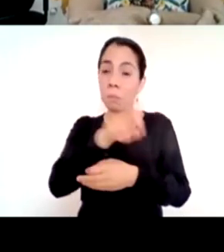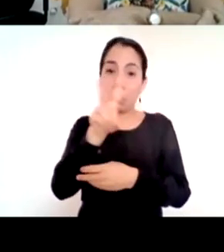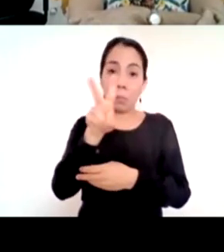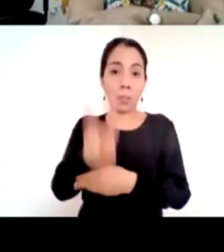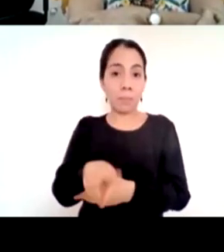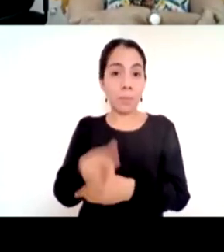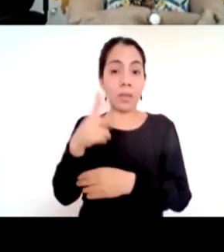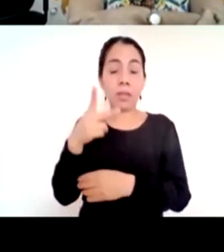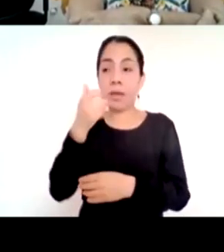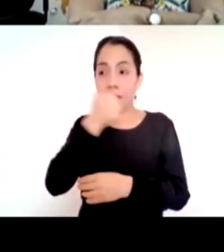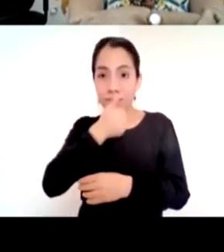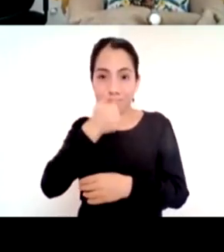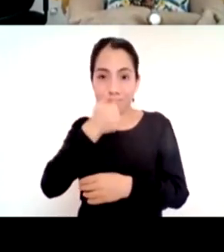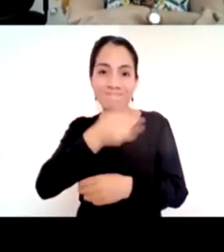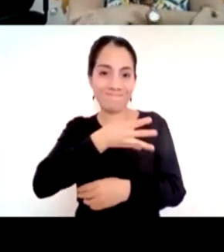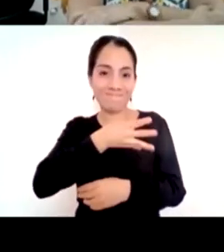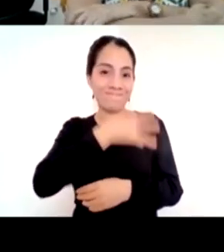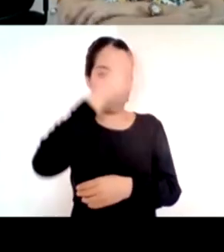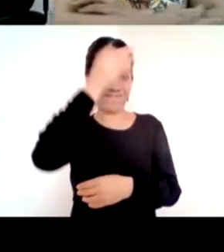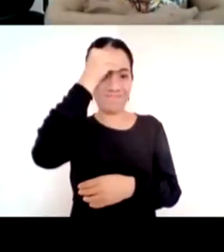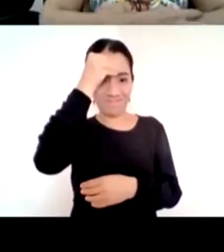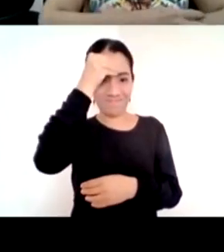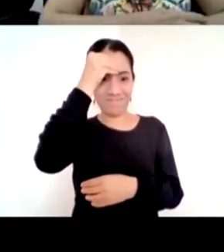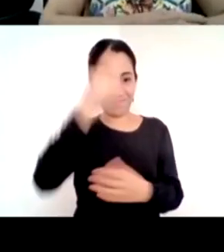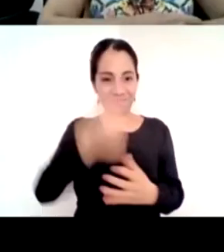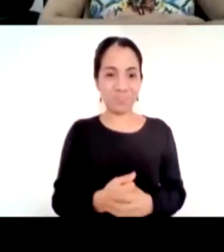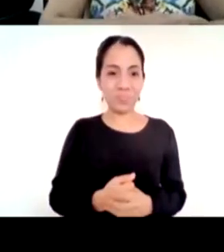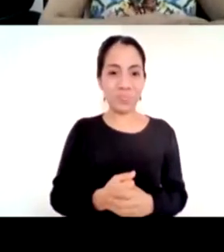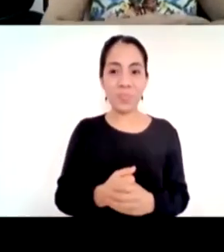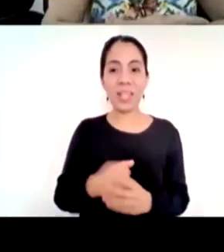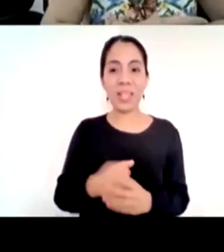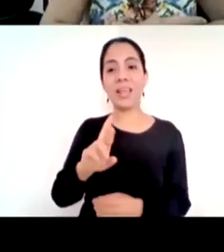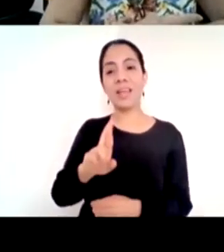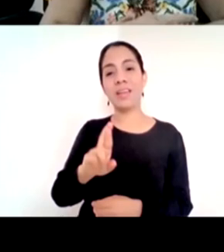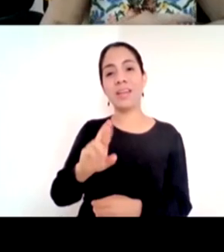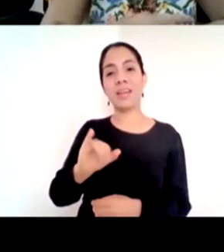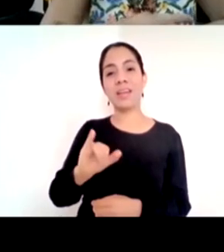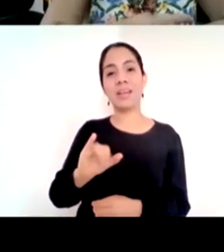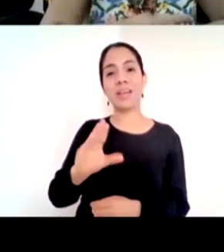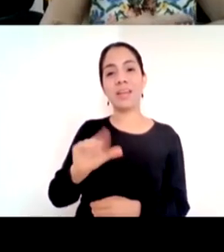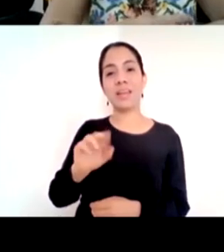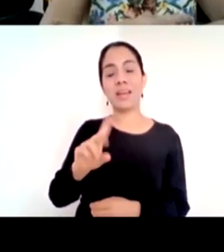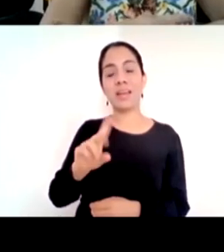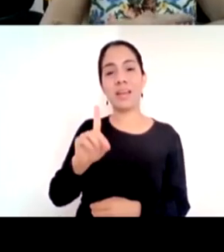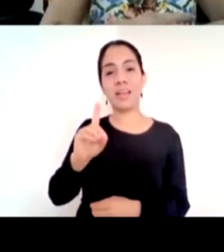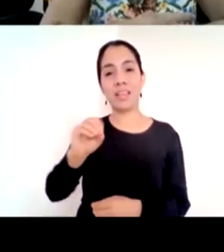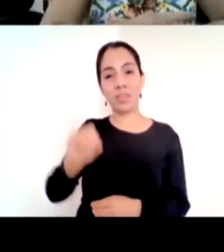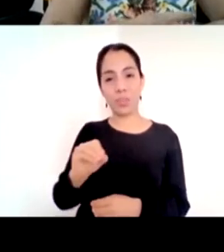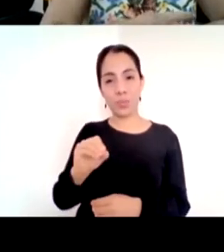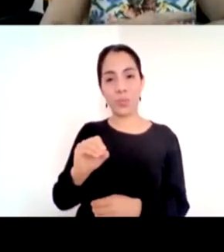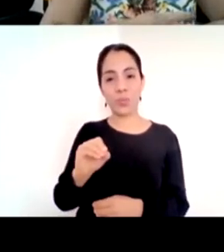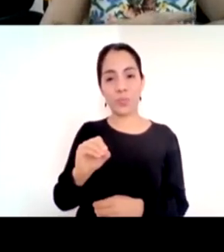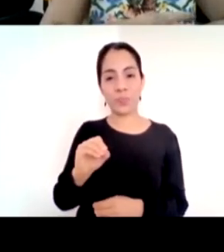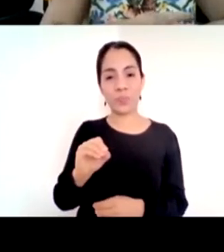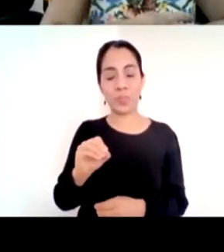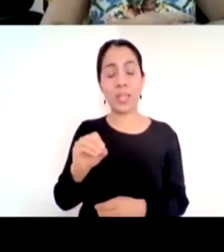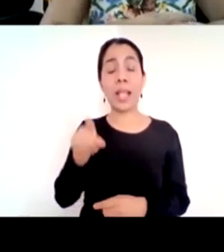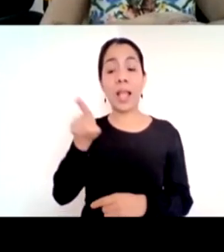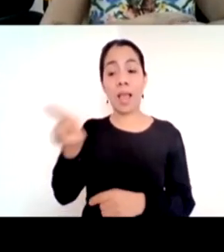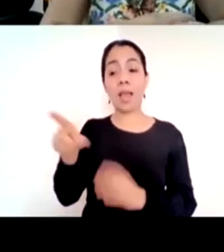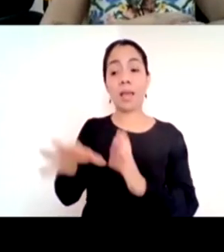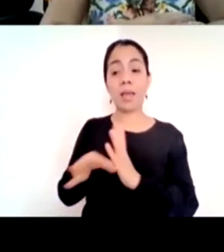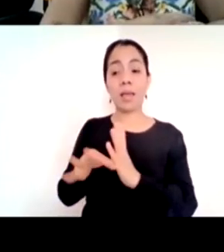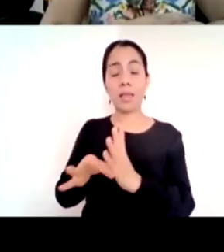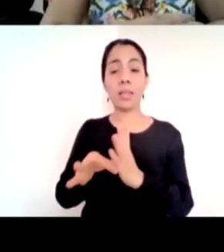Bucio me quedé con las ganas de escucharte Ricardo por la organización de este